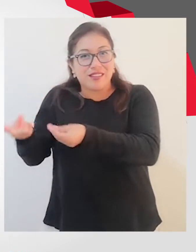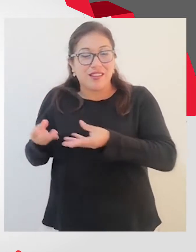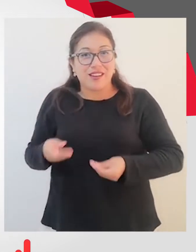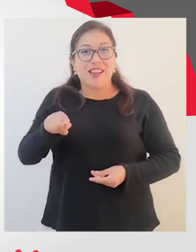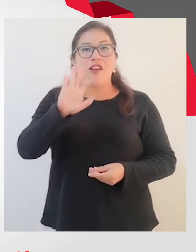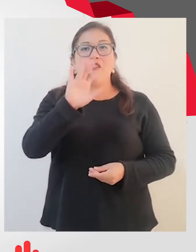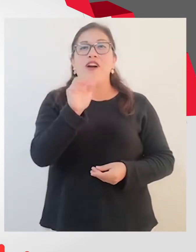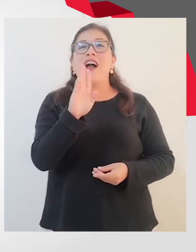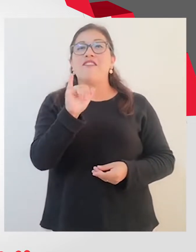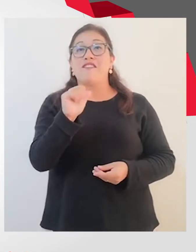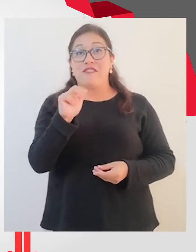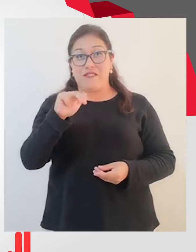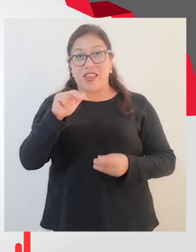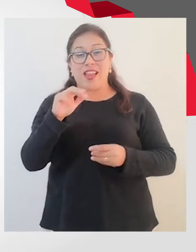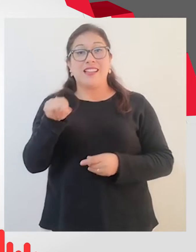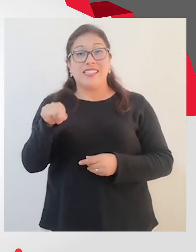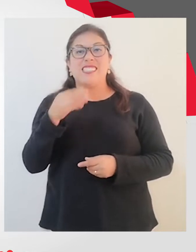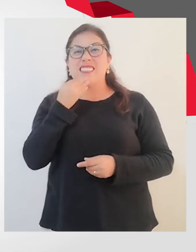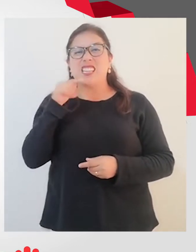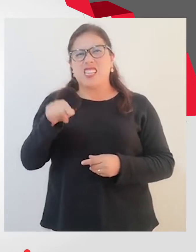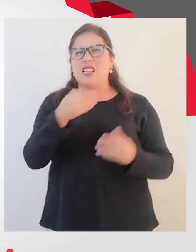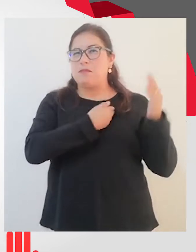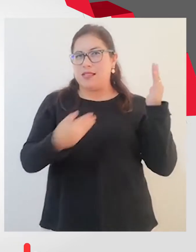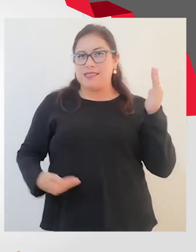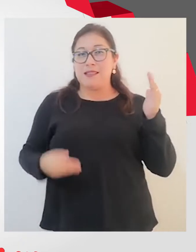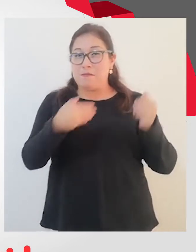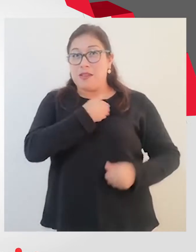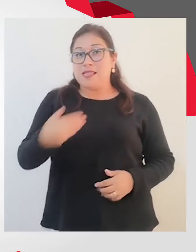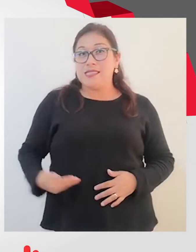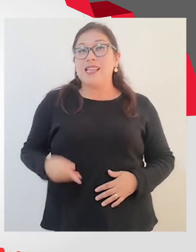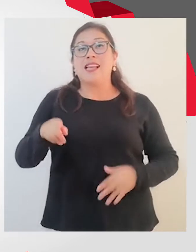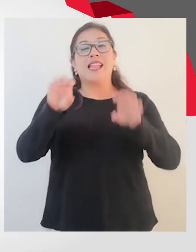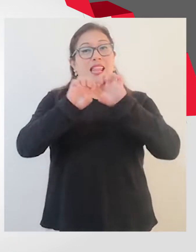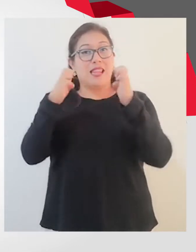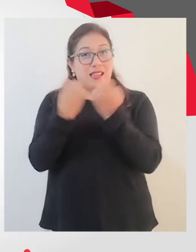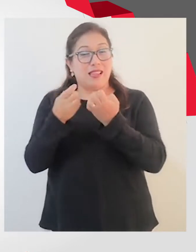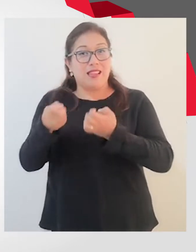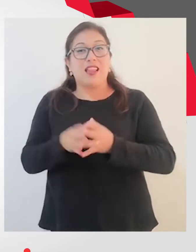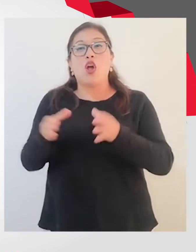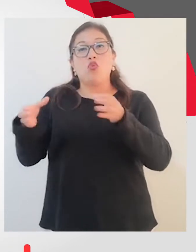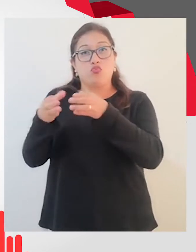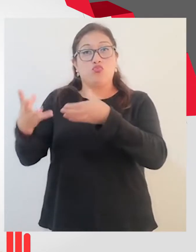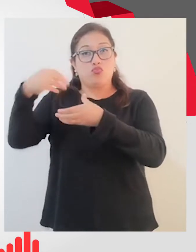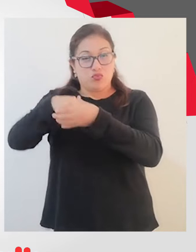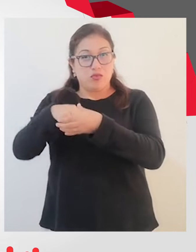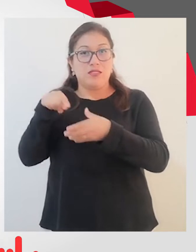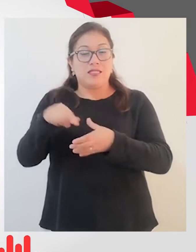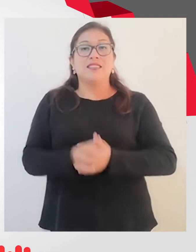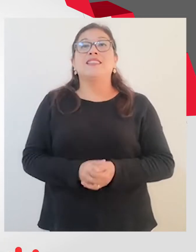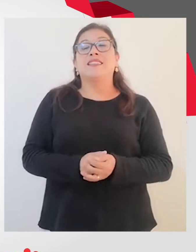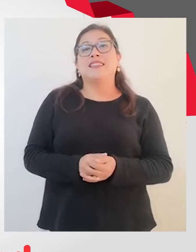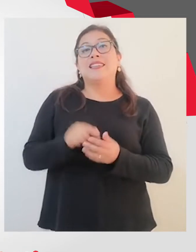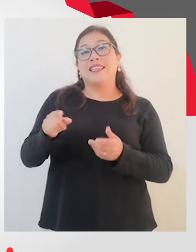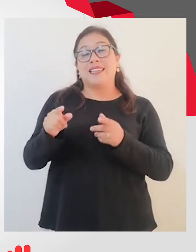talla baja a Fabián Lachira, que es el presidente de esta selección, con ellos sus integrantes de la mencionada